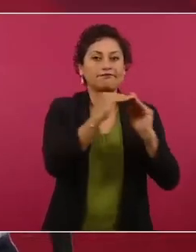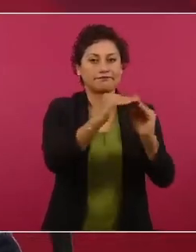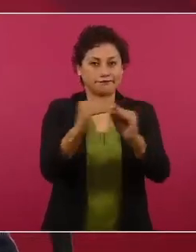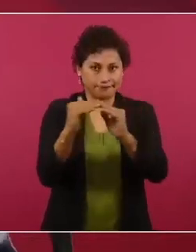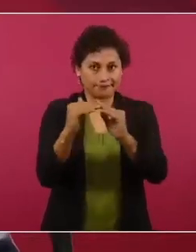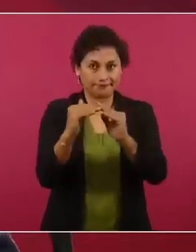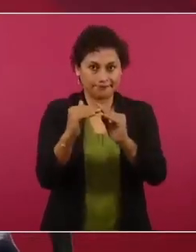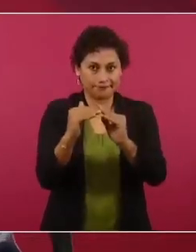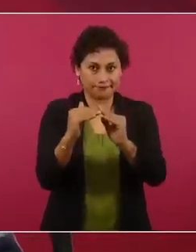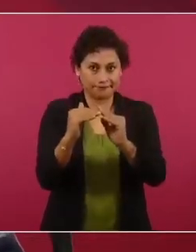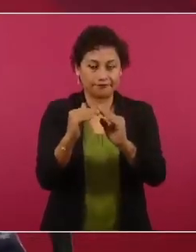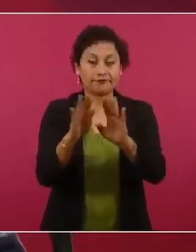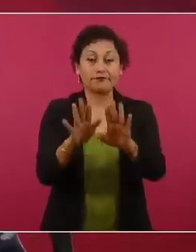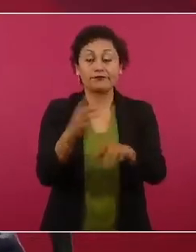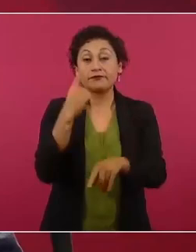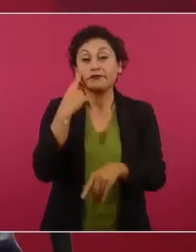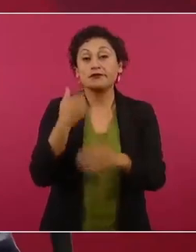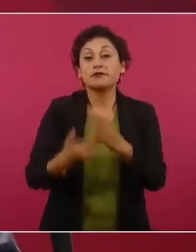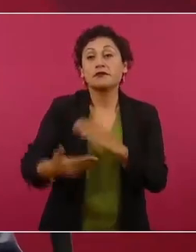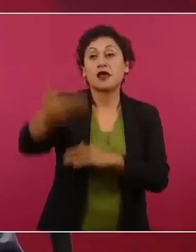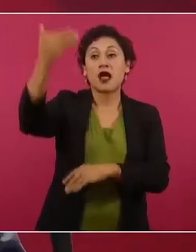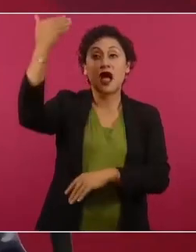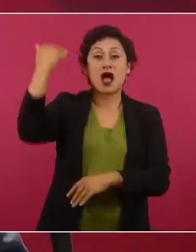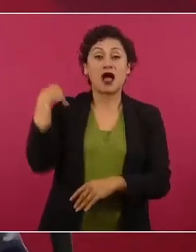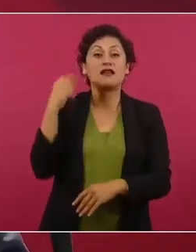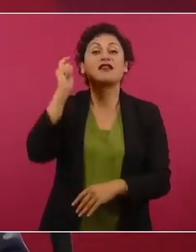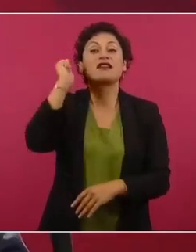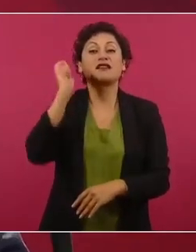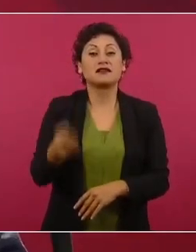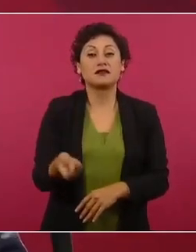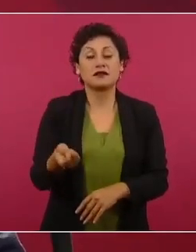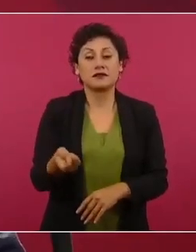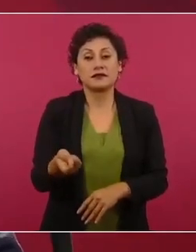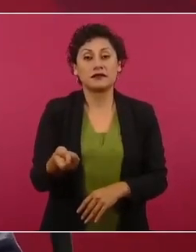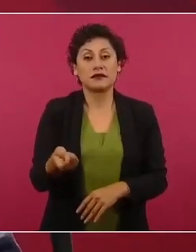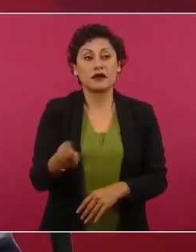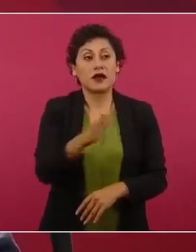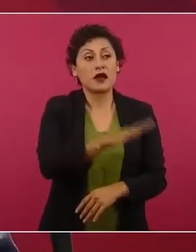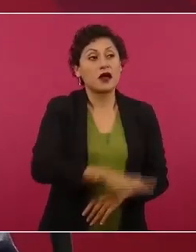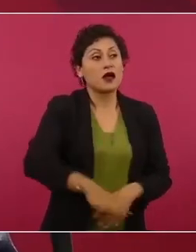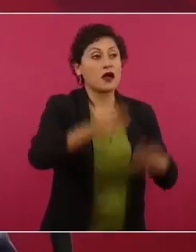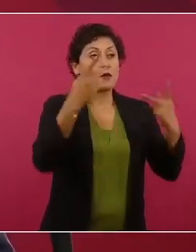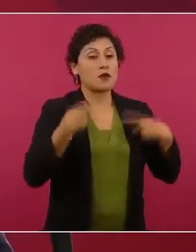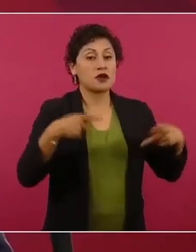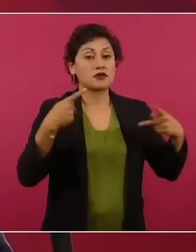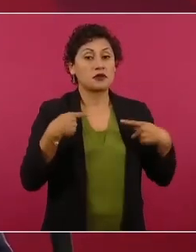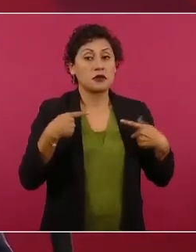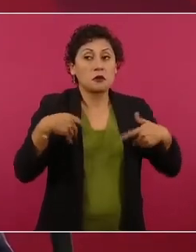Antes, como el pueblo no se enteraba,